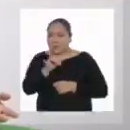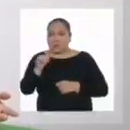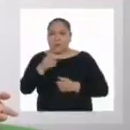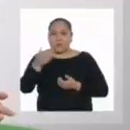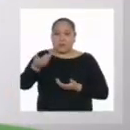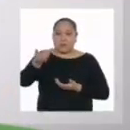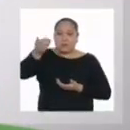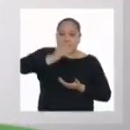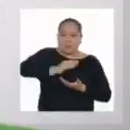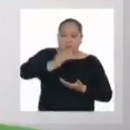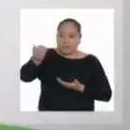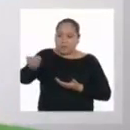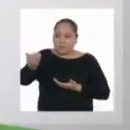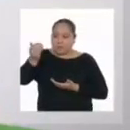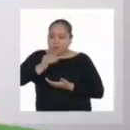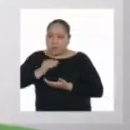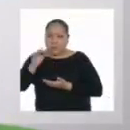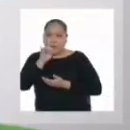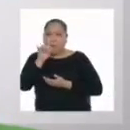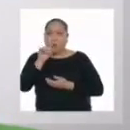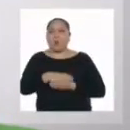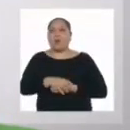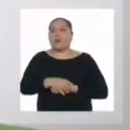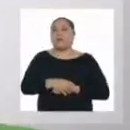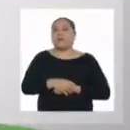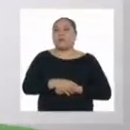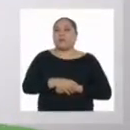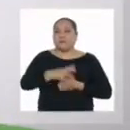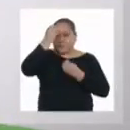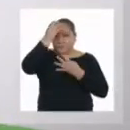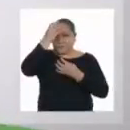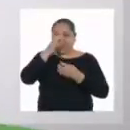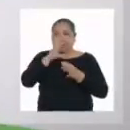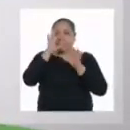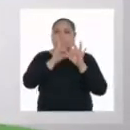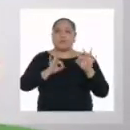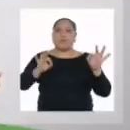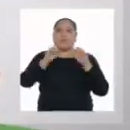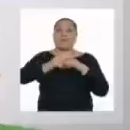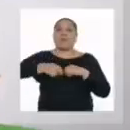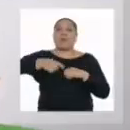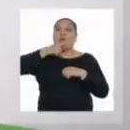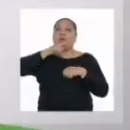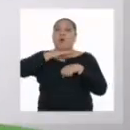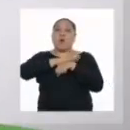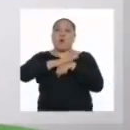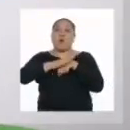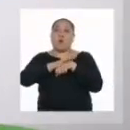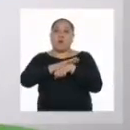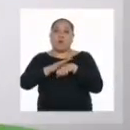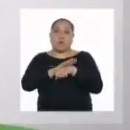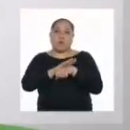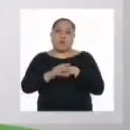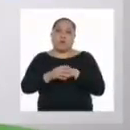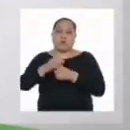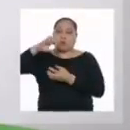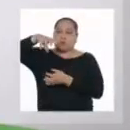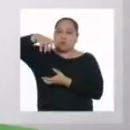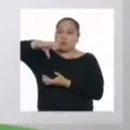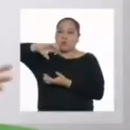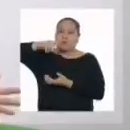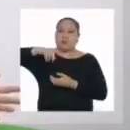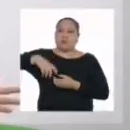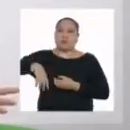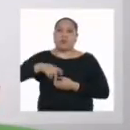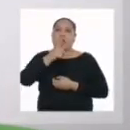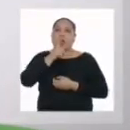cantidad de zumo. Un dato adicional. Es importante enjuagar con agua embotellada o destilada la